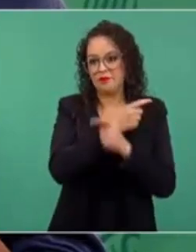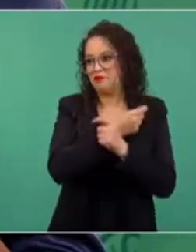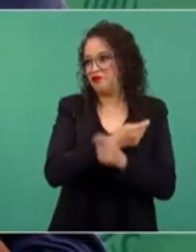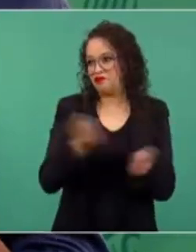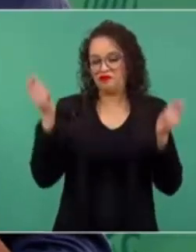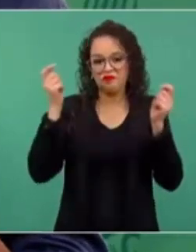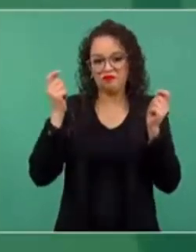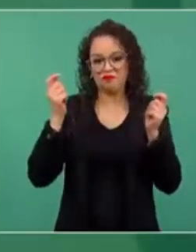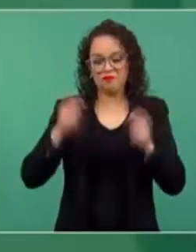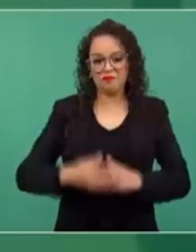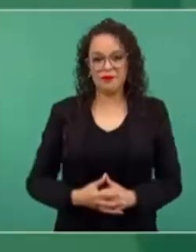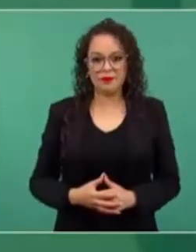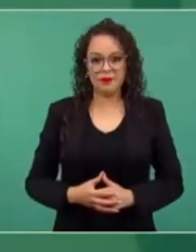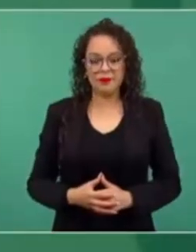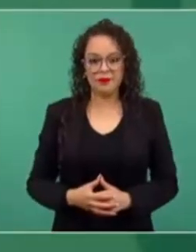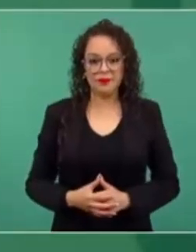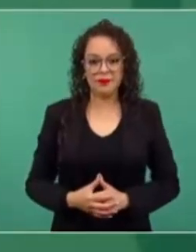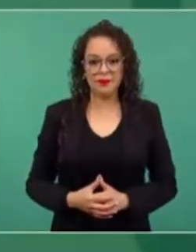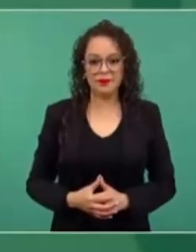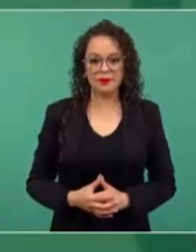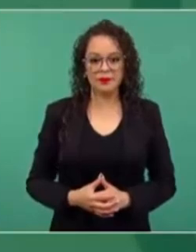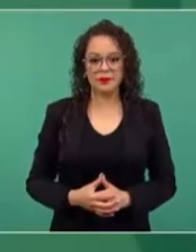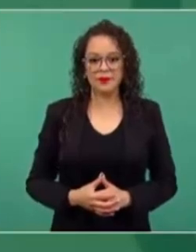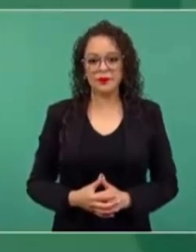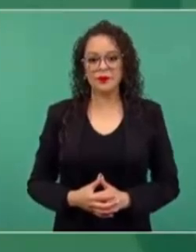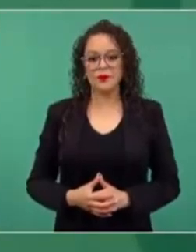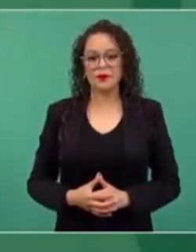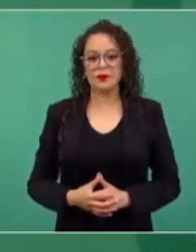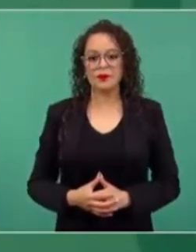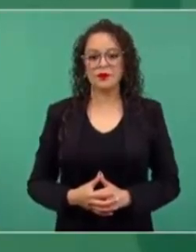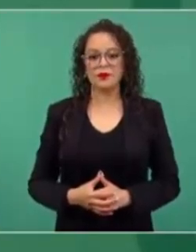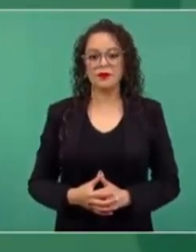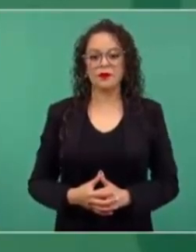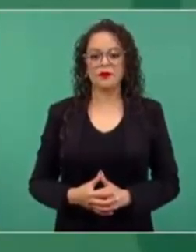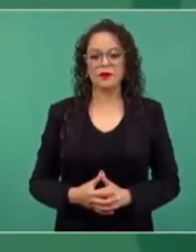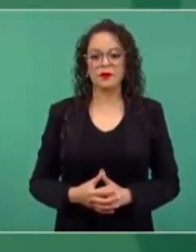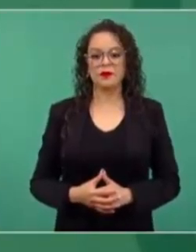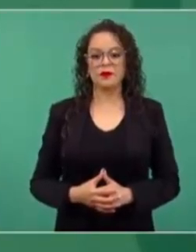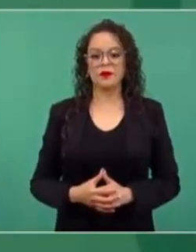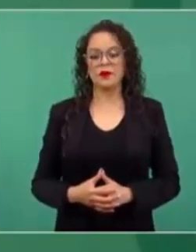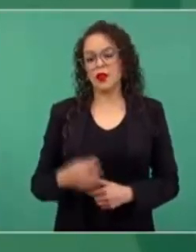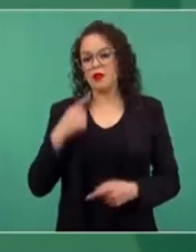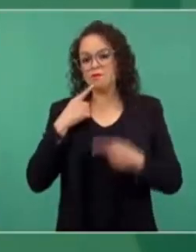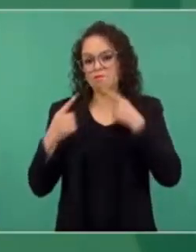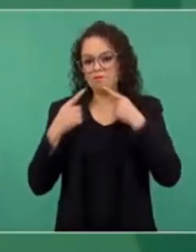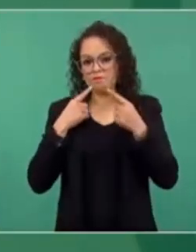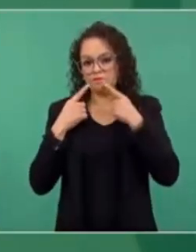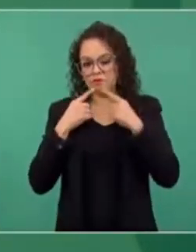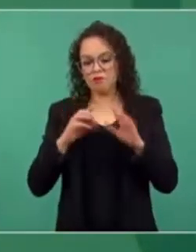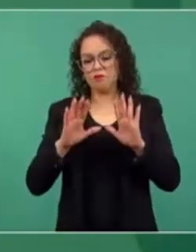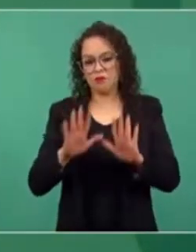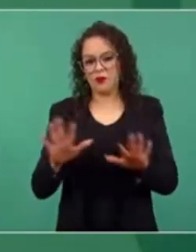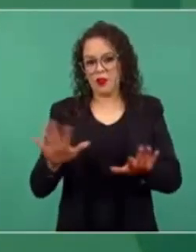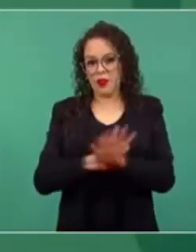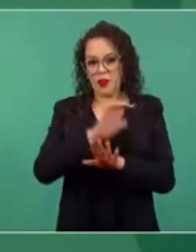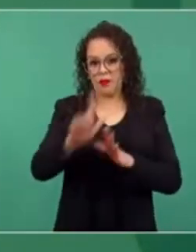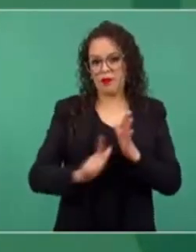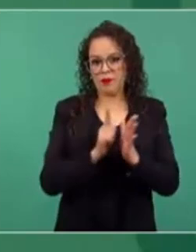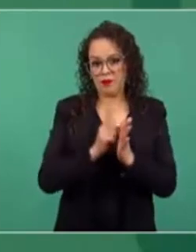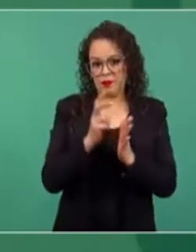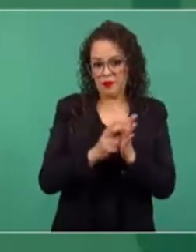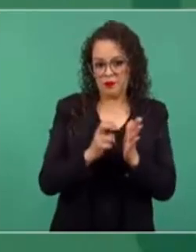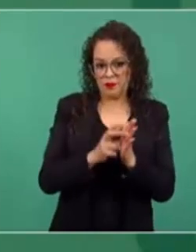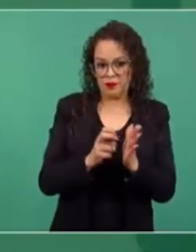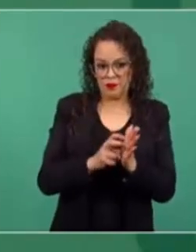Se empieza a llevar a cabo una reforma, primero a una ley secundaria, ni